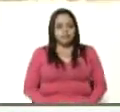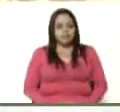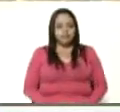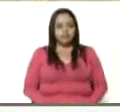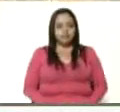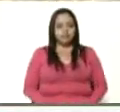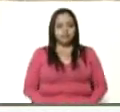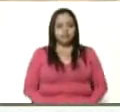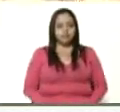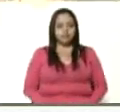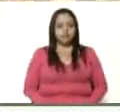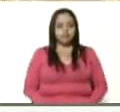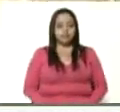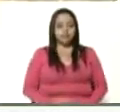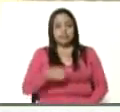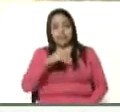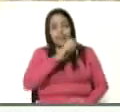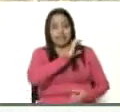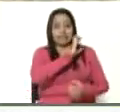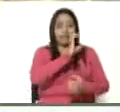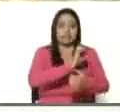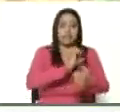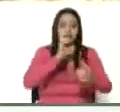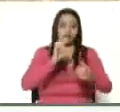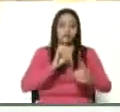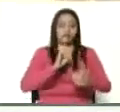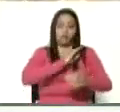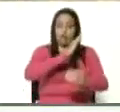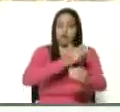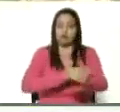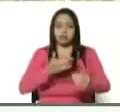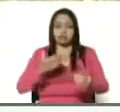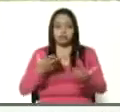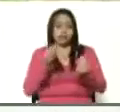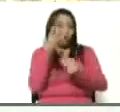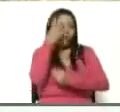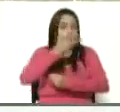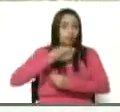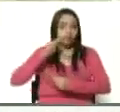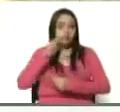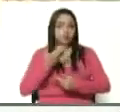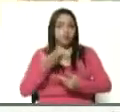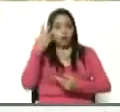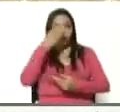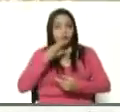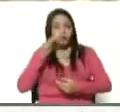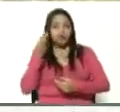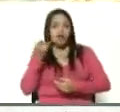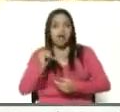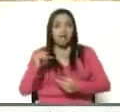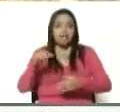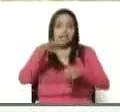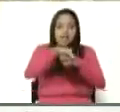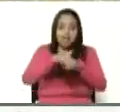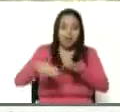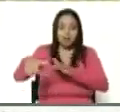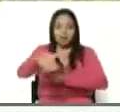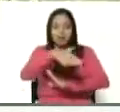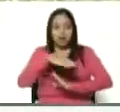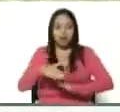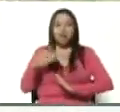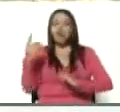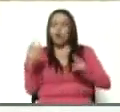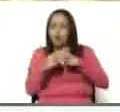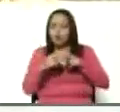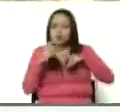Bueno, esa energía, esa fuerza, fíjense, pura juventud y la juventud está en el campo sembrando y manejan los datos,